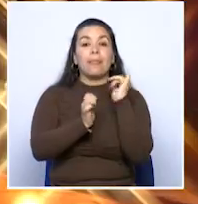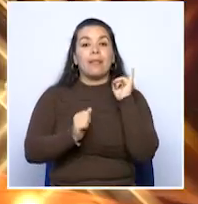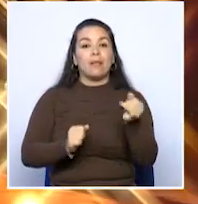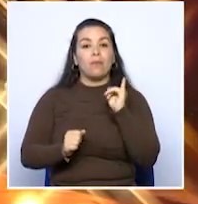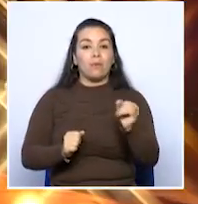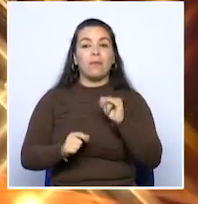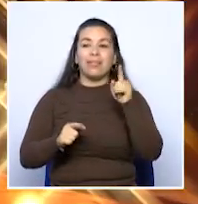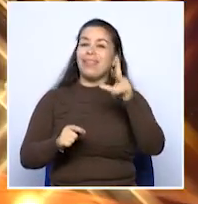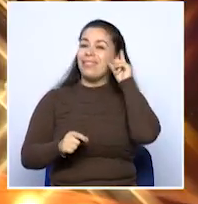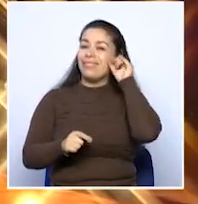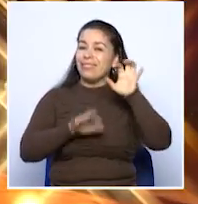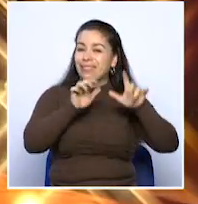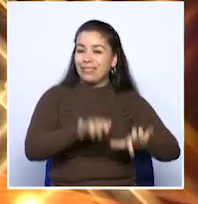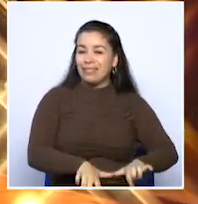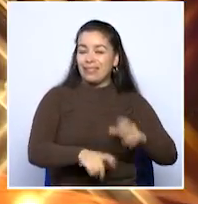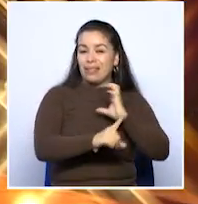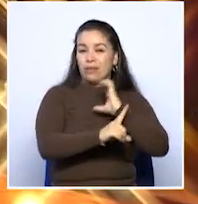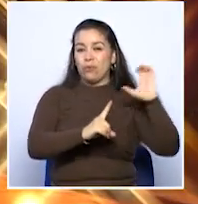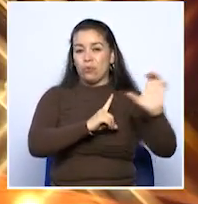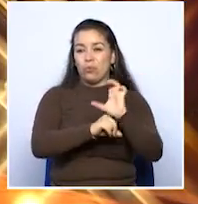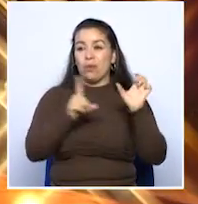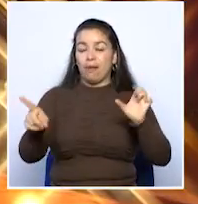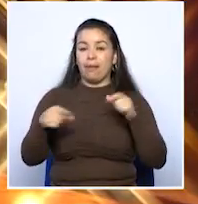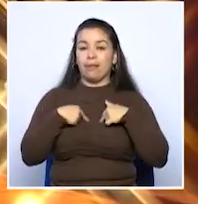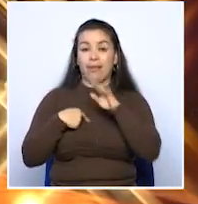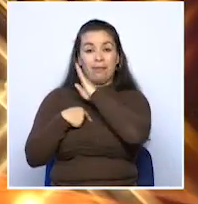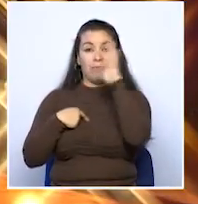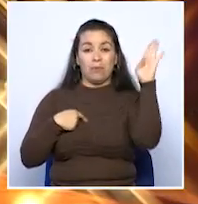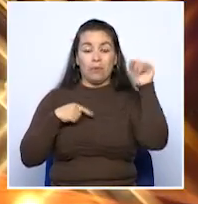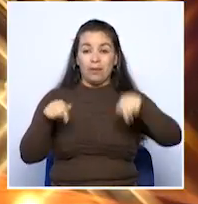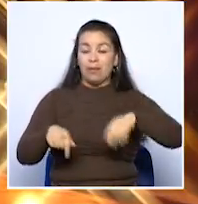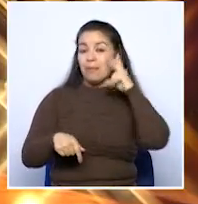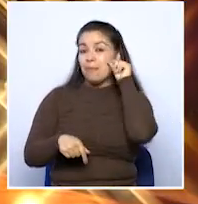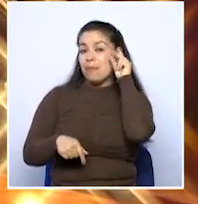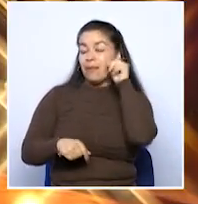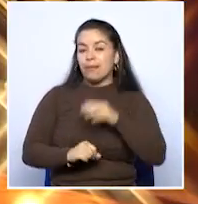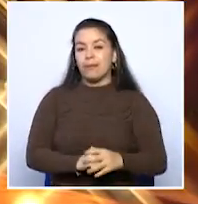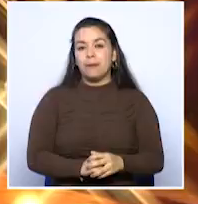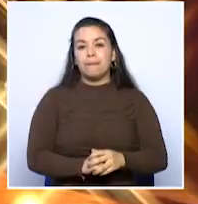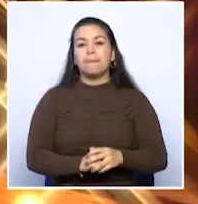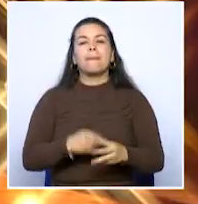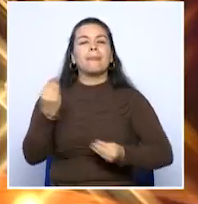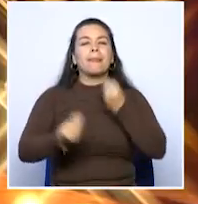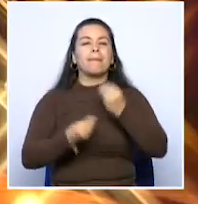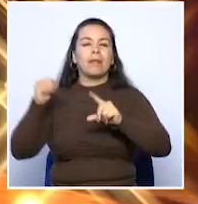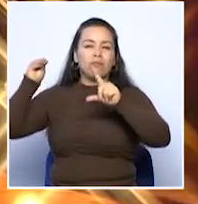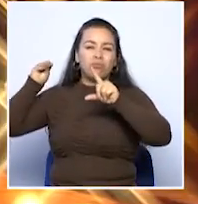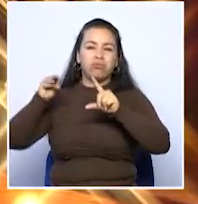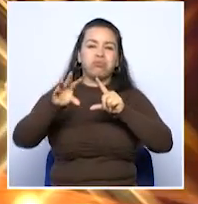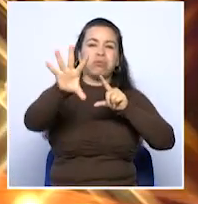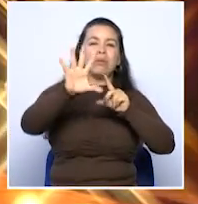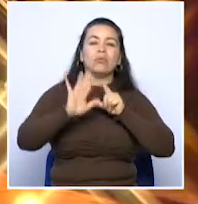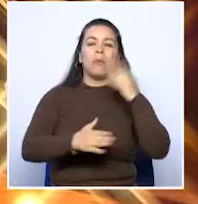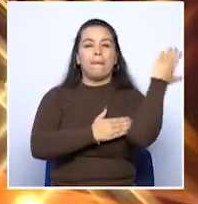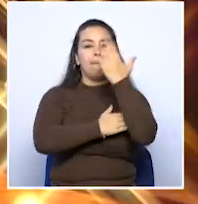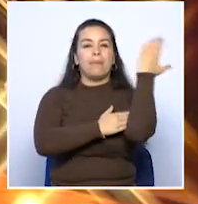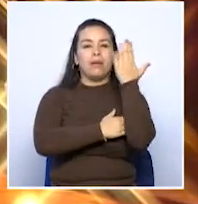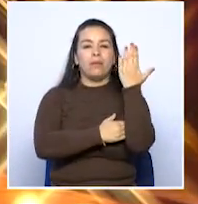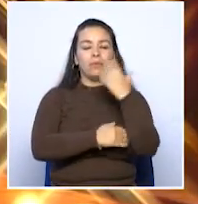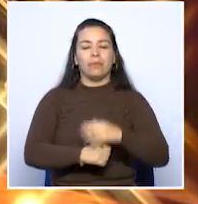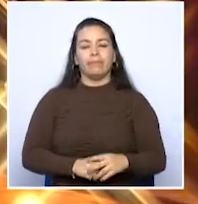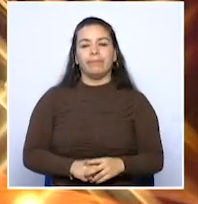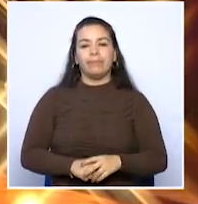que realiza la Secretaría de Cultura en el Centro Cultural Lucy Tejada de Pereira se proyectará y debatirá la película Dolores